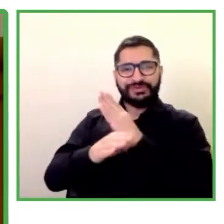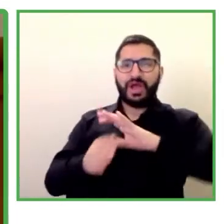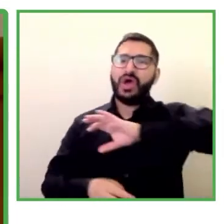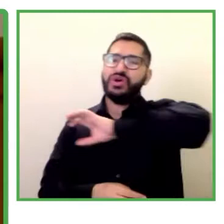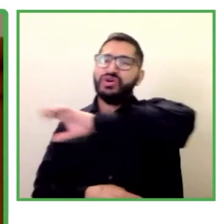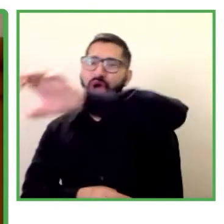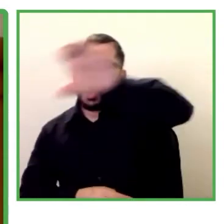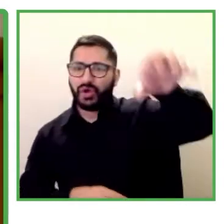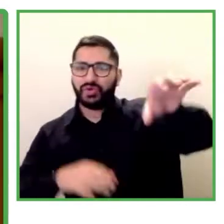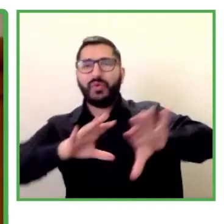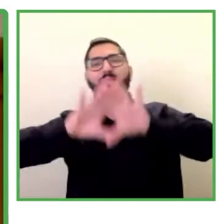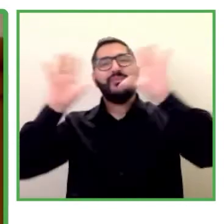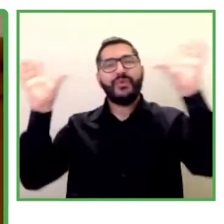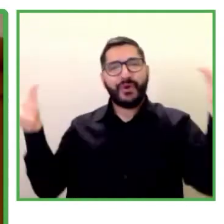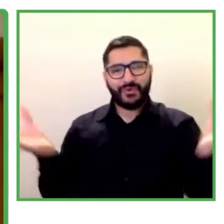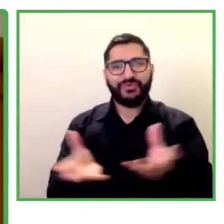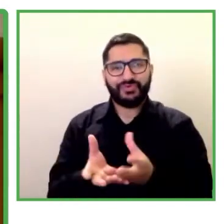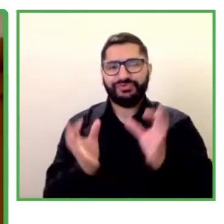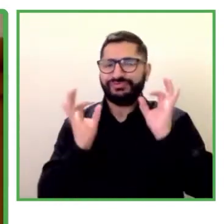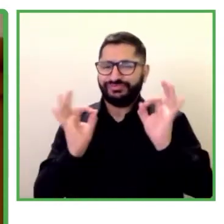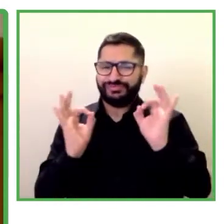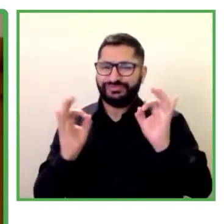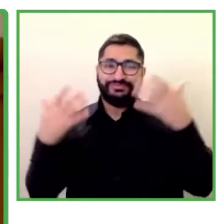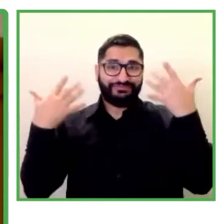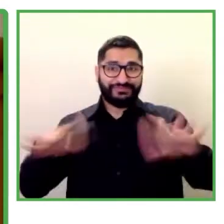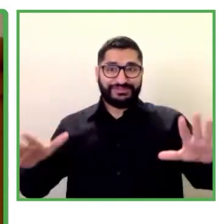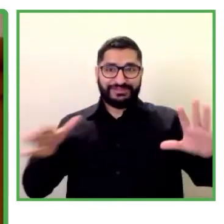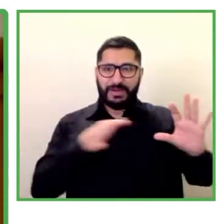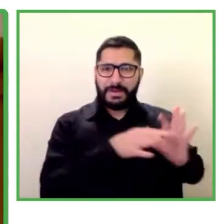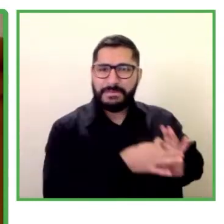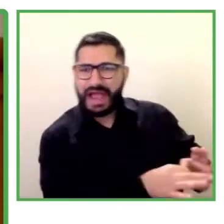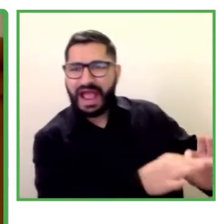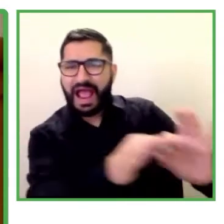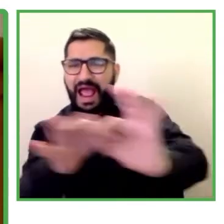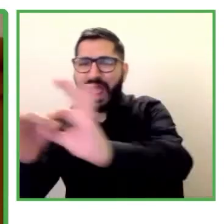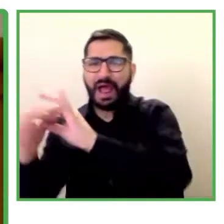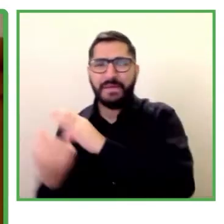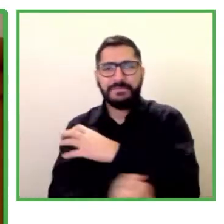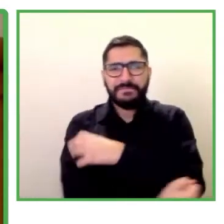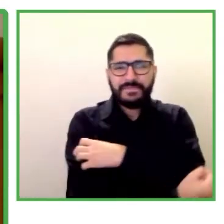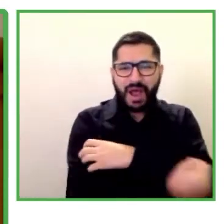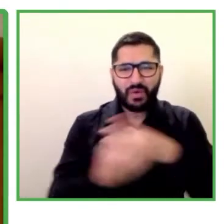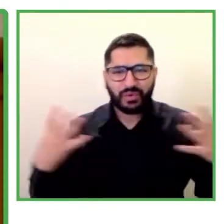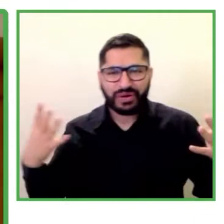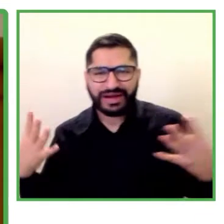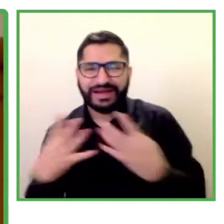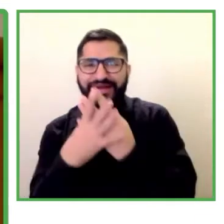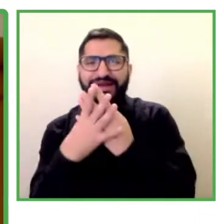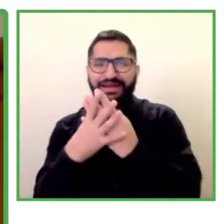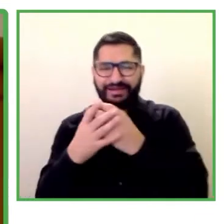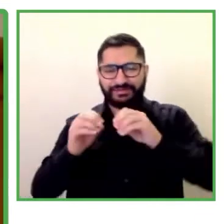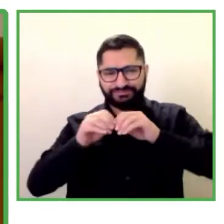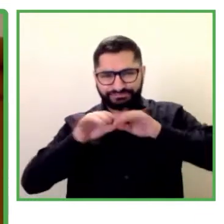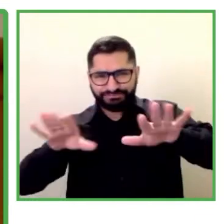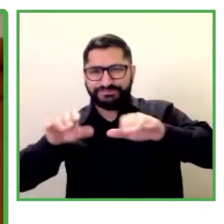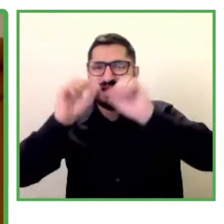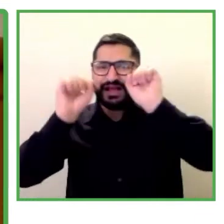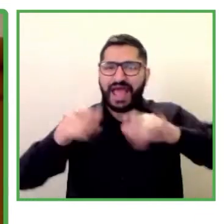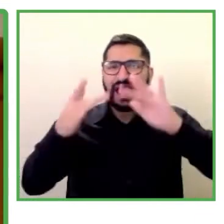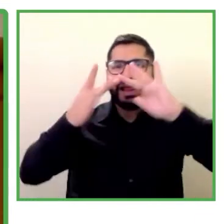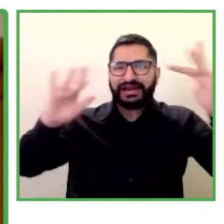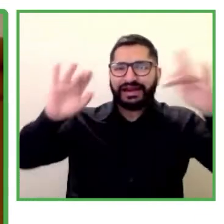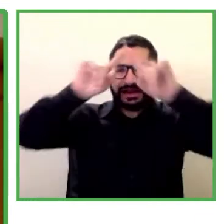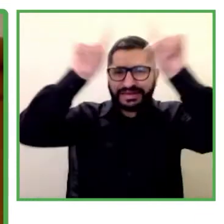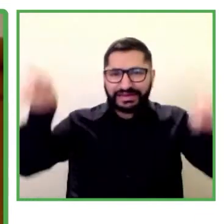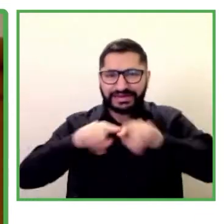en redes, en plataformas nacionales, de manera que generan un valor añadido a la labor